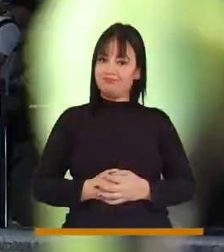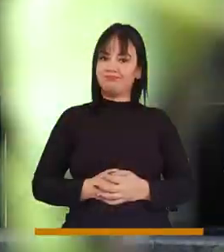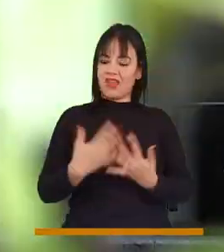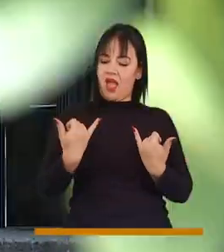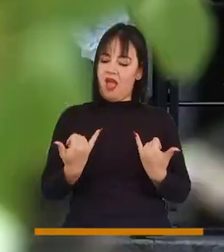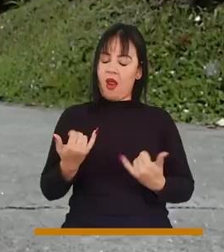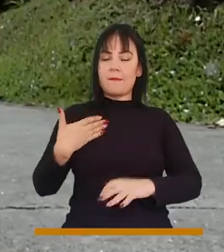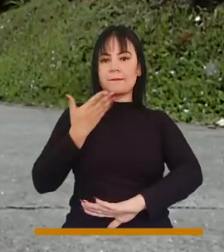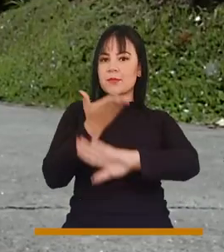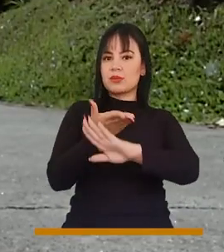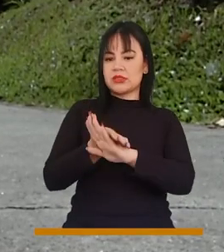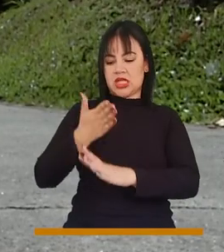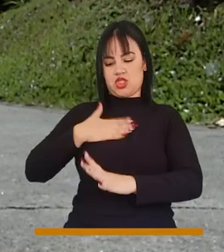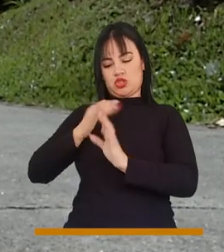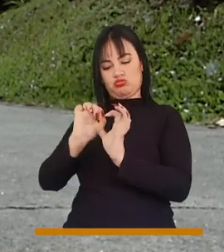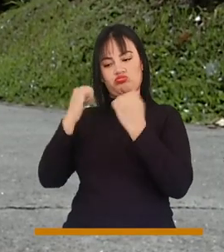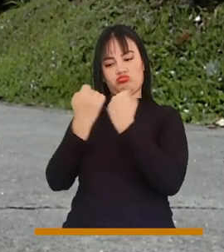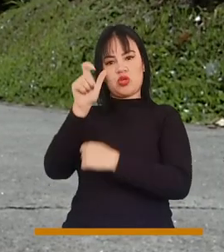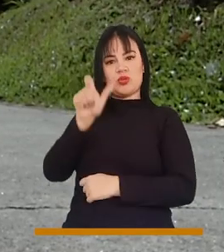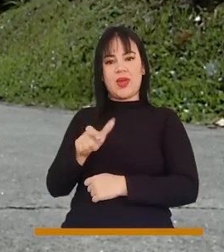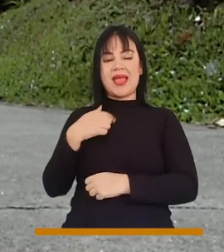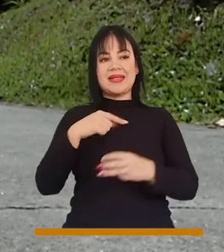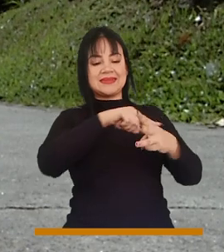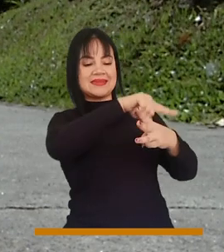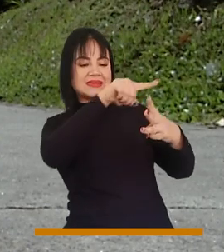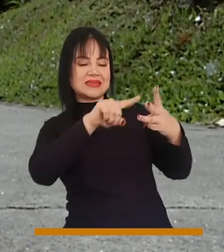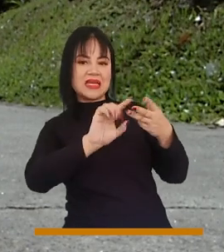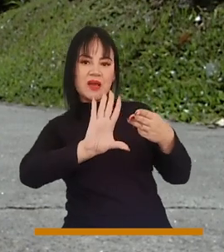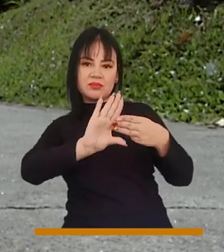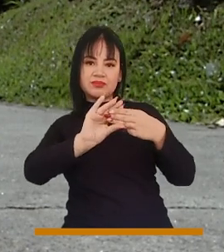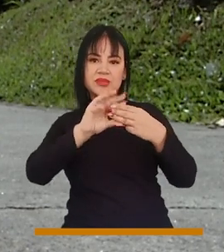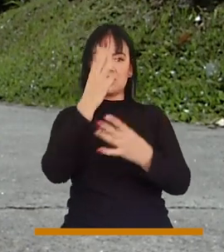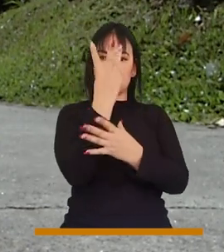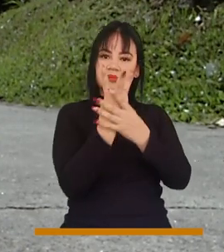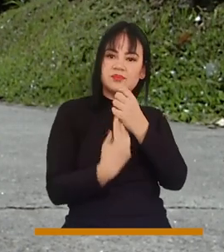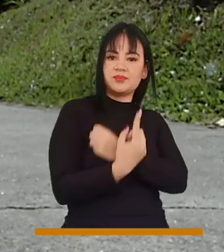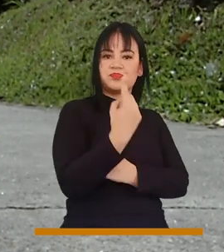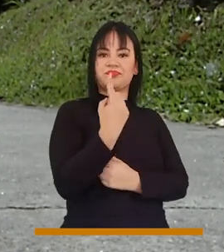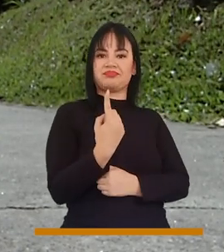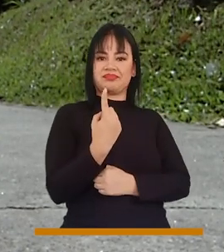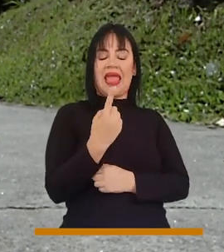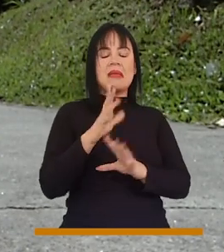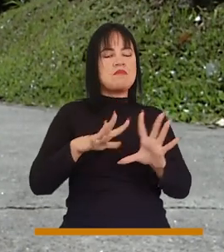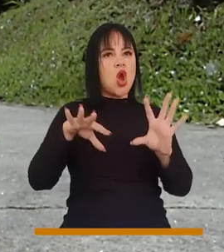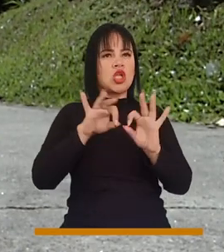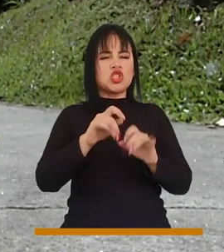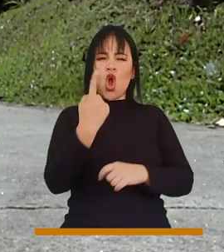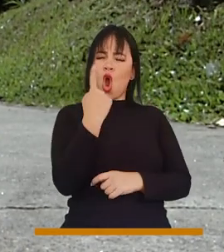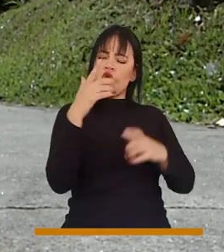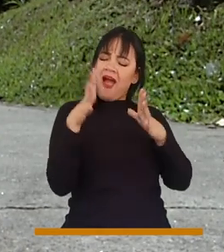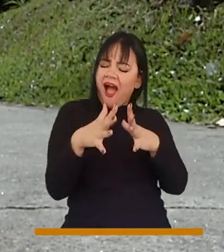Por eso, mi propuesta como concejal es fusionar las tres instituciones universitarias y crear